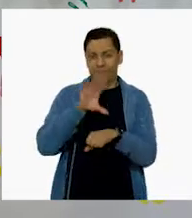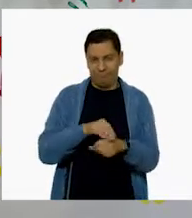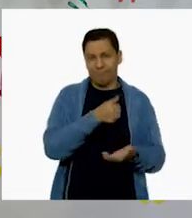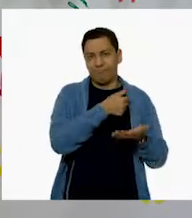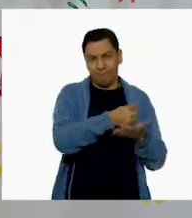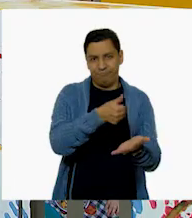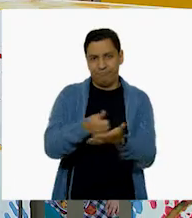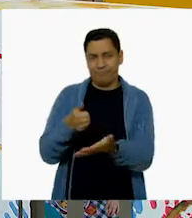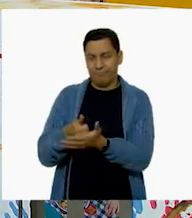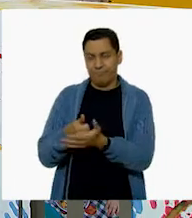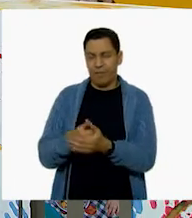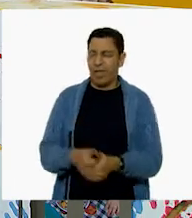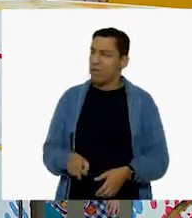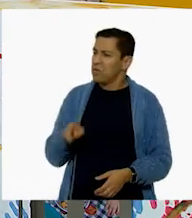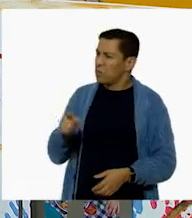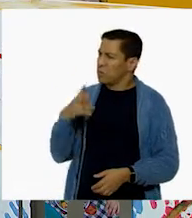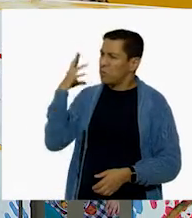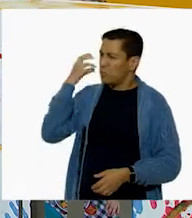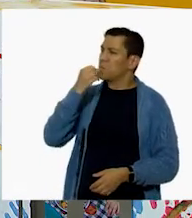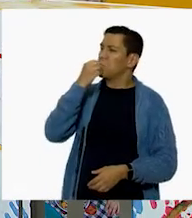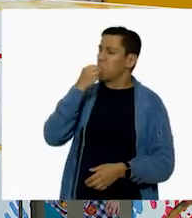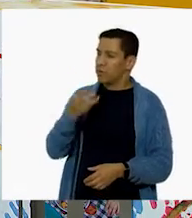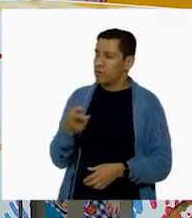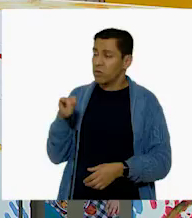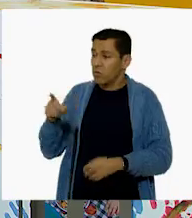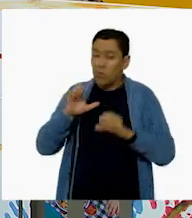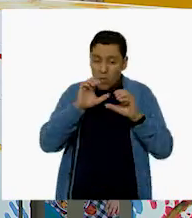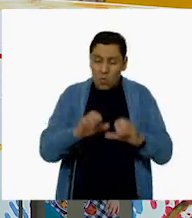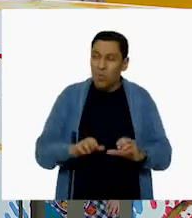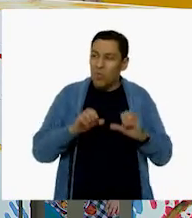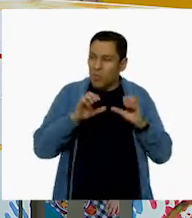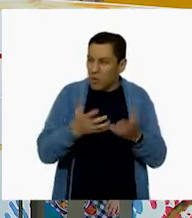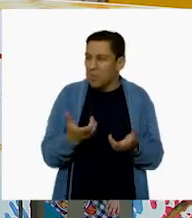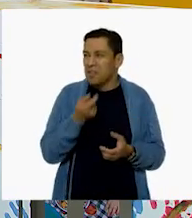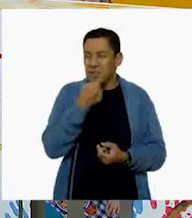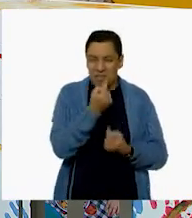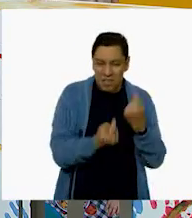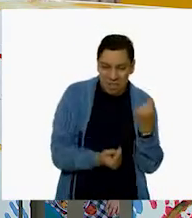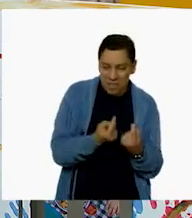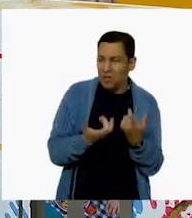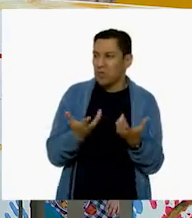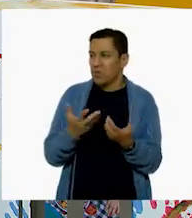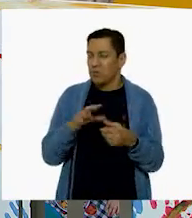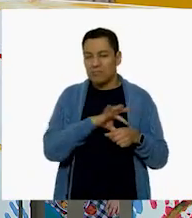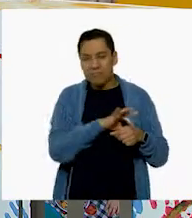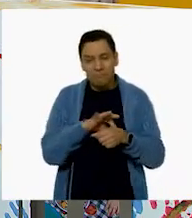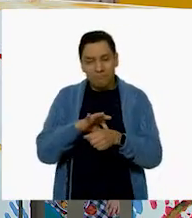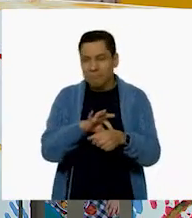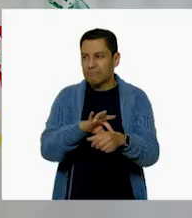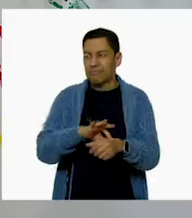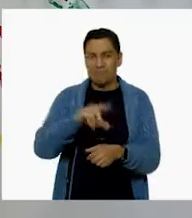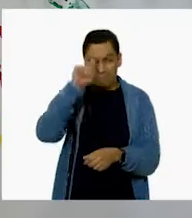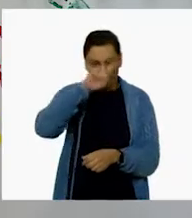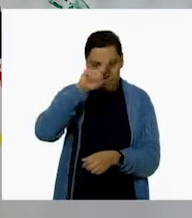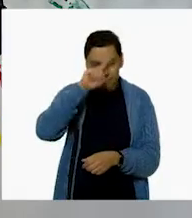qué bonita labor haces, porque tú los cuidas, los proteges, los guías, ¿verdad? Claro, es